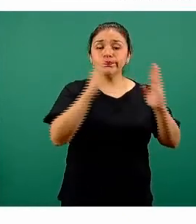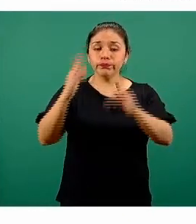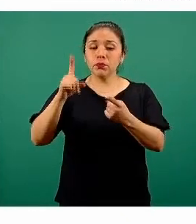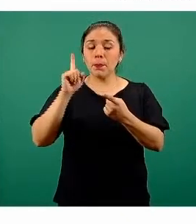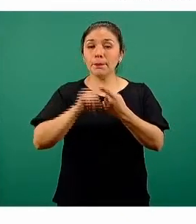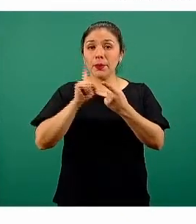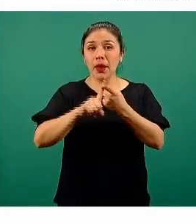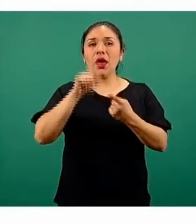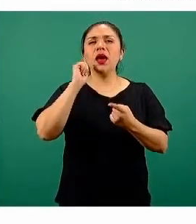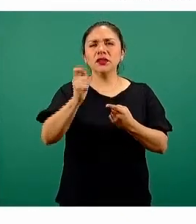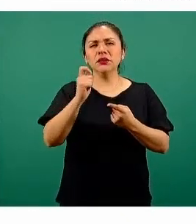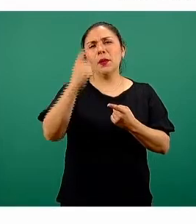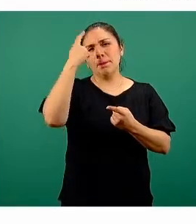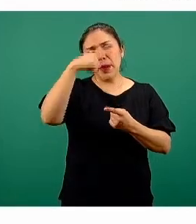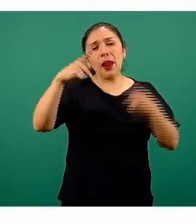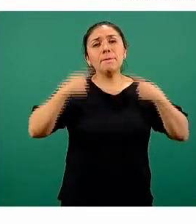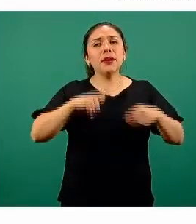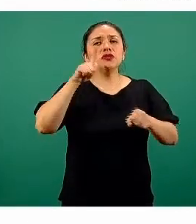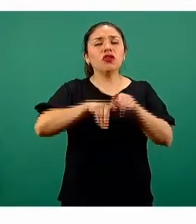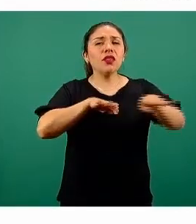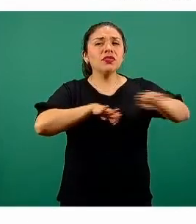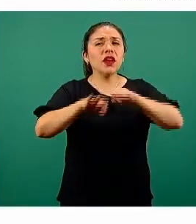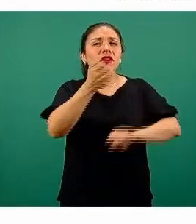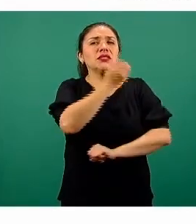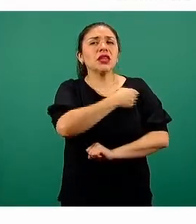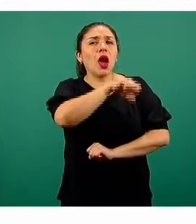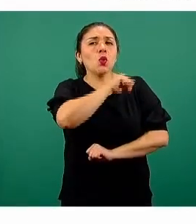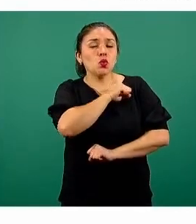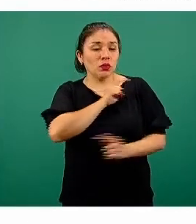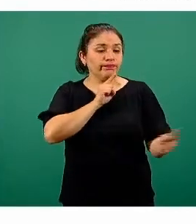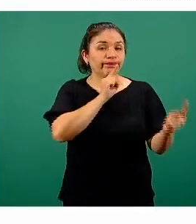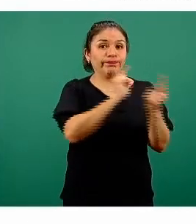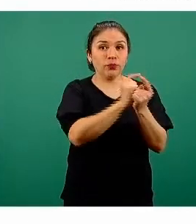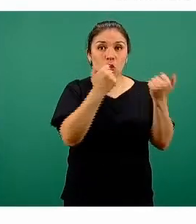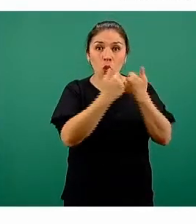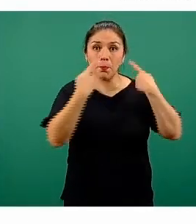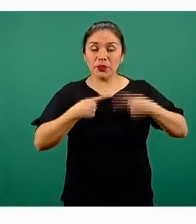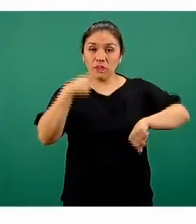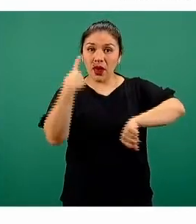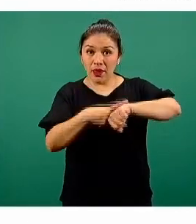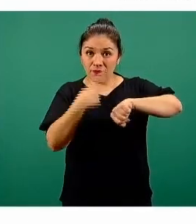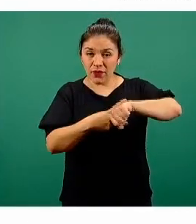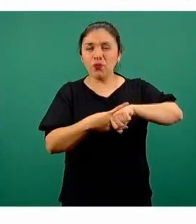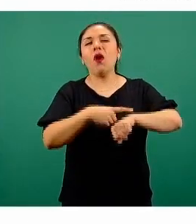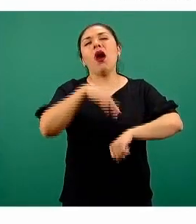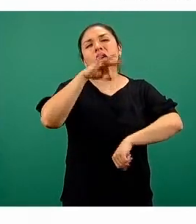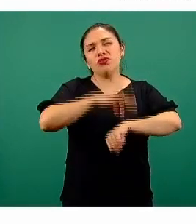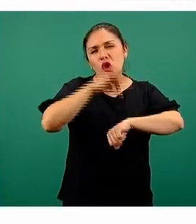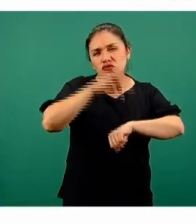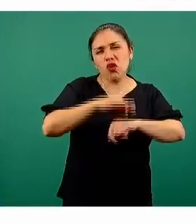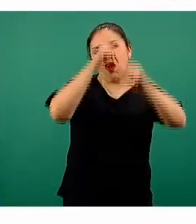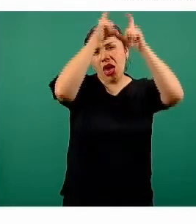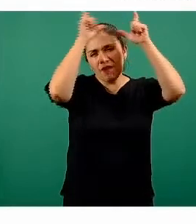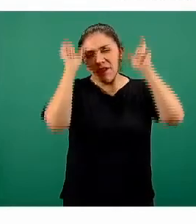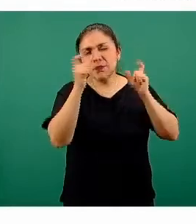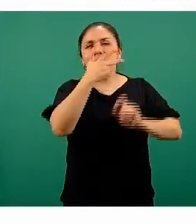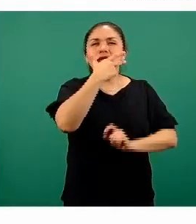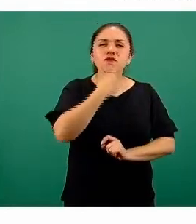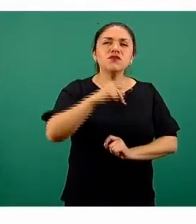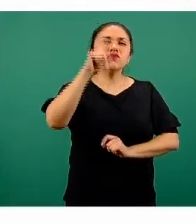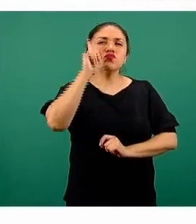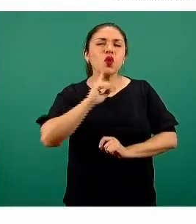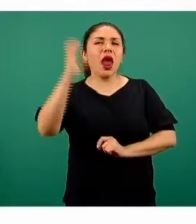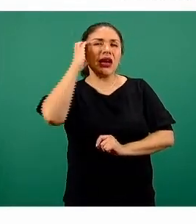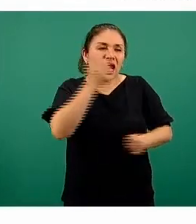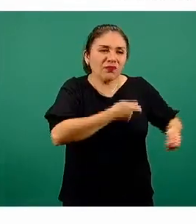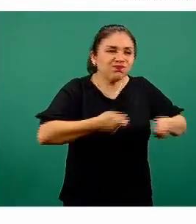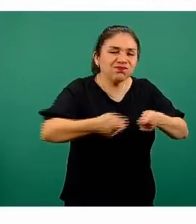La primera es a personal de salud de primer contacto. Este es el personal clínico, médicas, médicos, enfermeras, enfermeros,